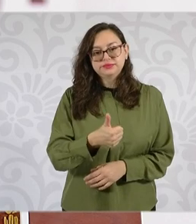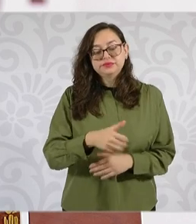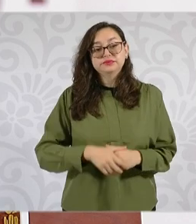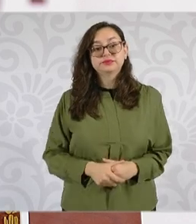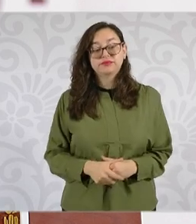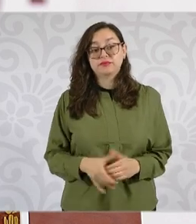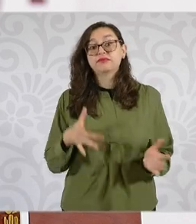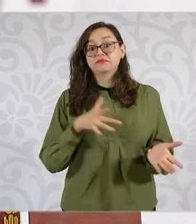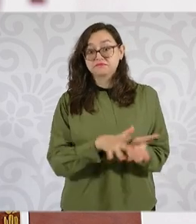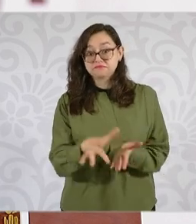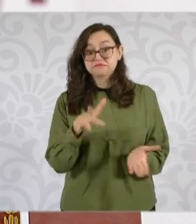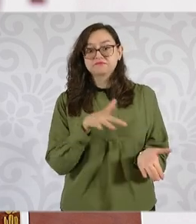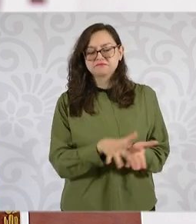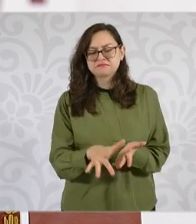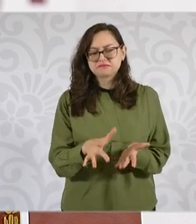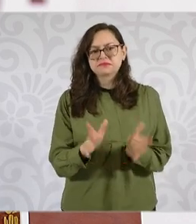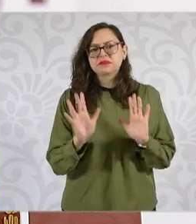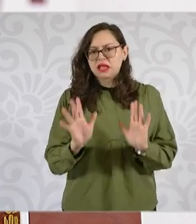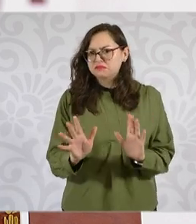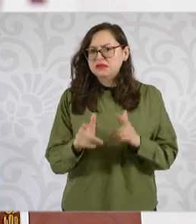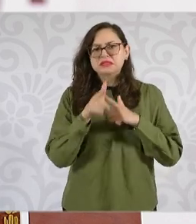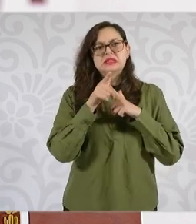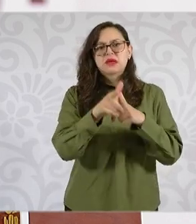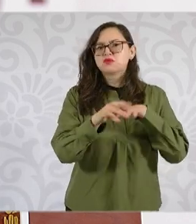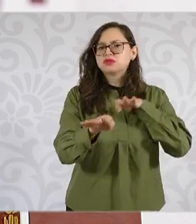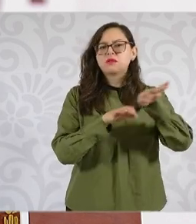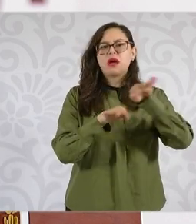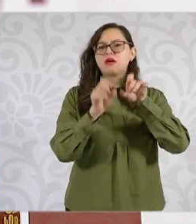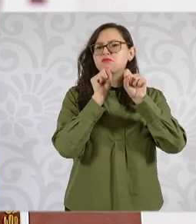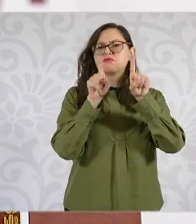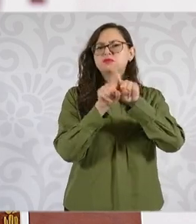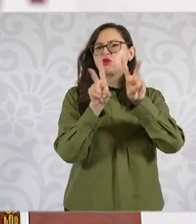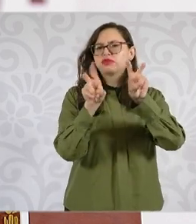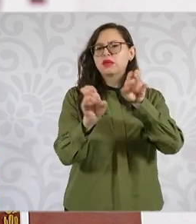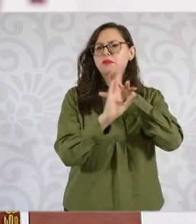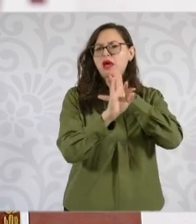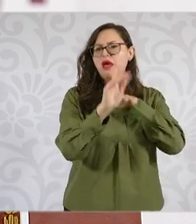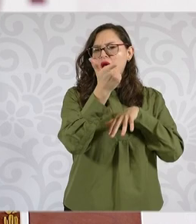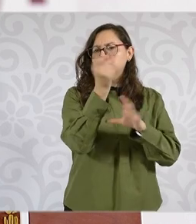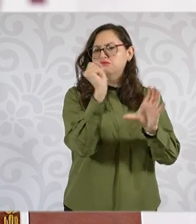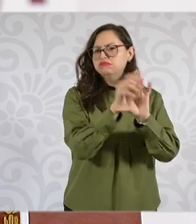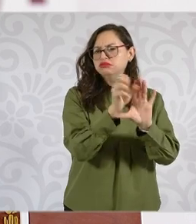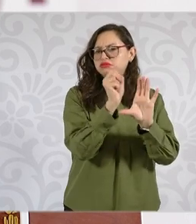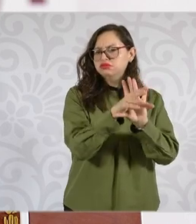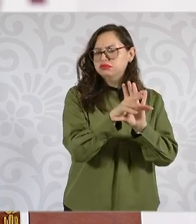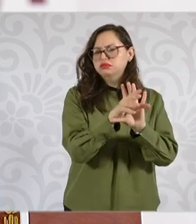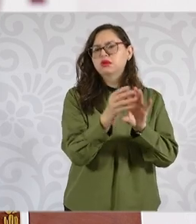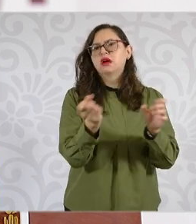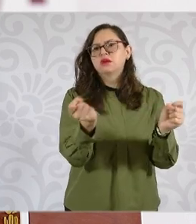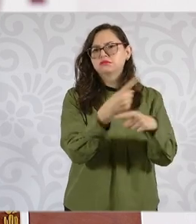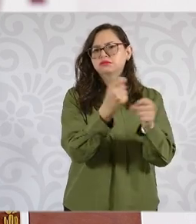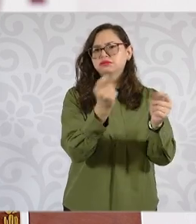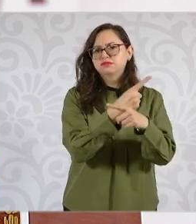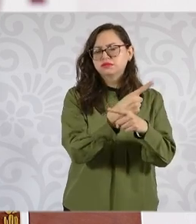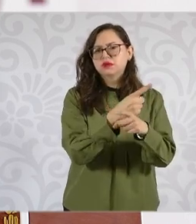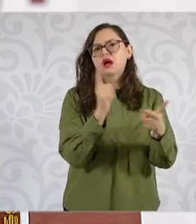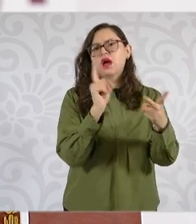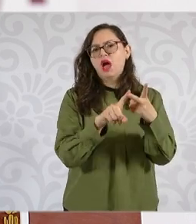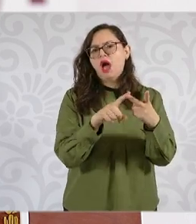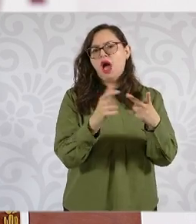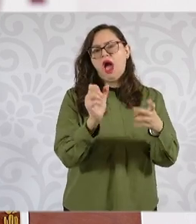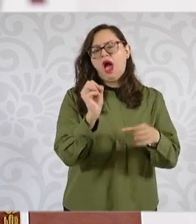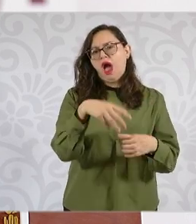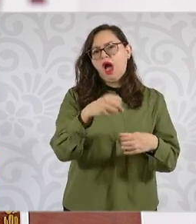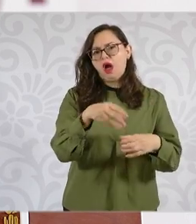seguir apoyando con el envío, la recepción de las remesas, con la promoción del ahorro popular y otorgando los créditos a